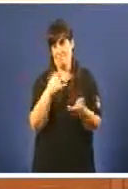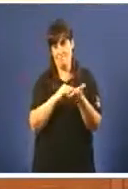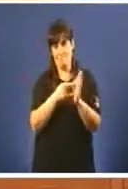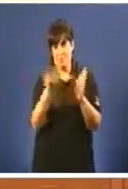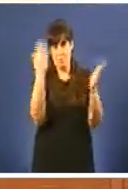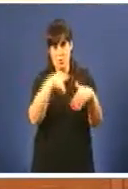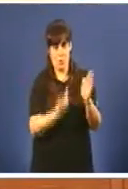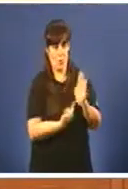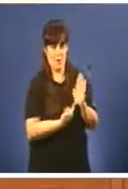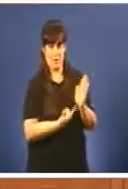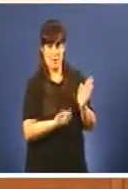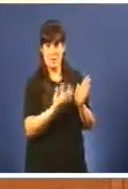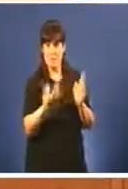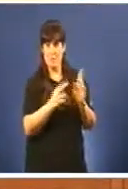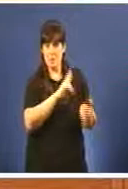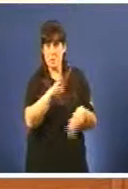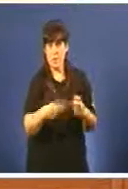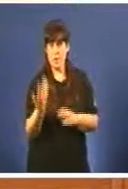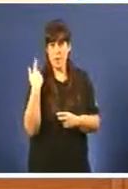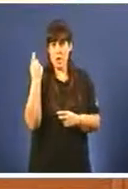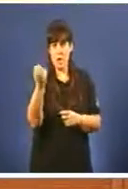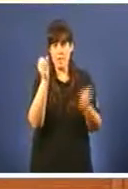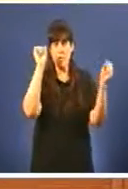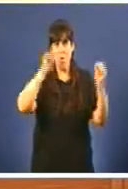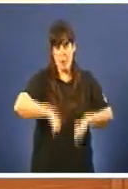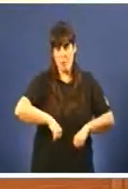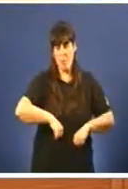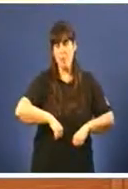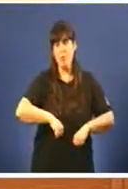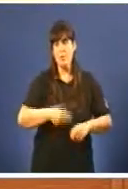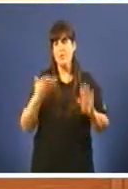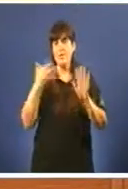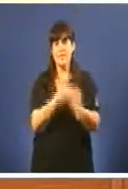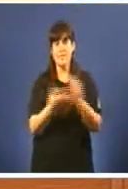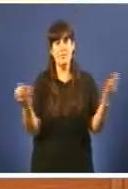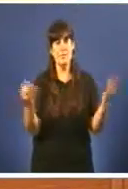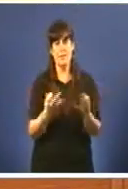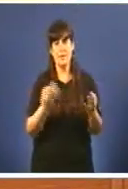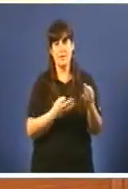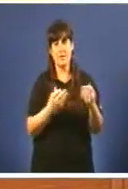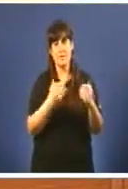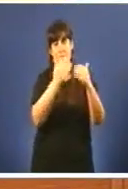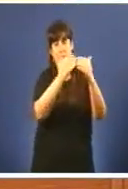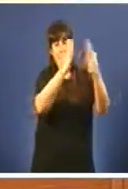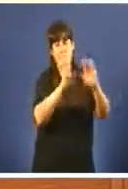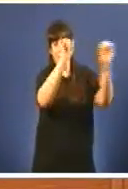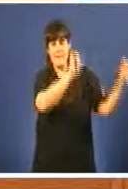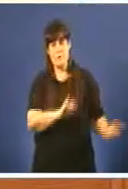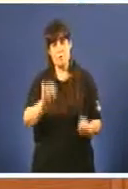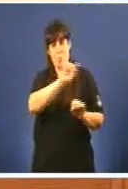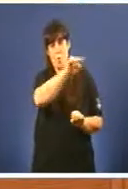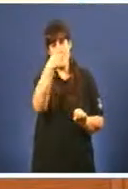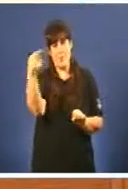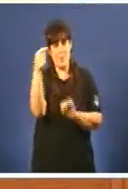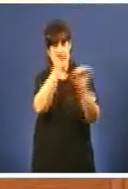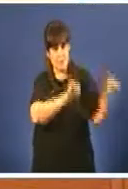puntual aprobada recentemente xa definitivamente incrementa en 50 o número de vivendas protesidas por lo tanto, incrementa o número